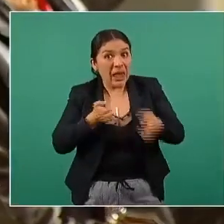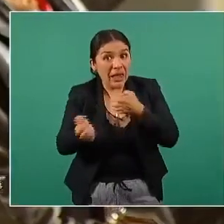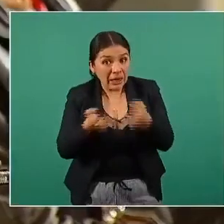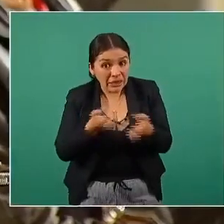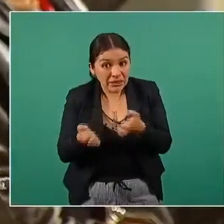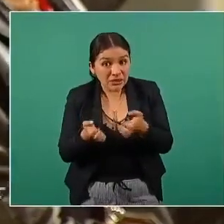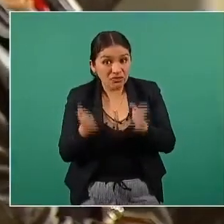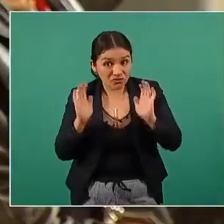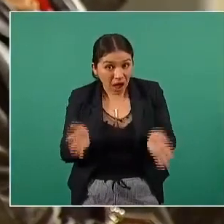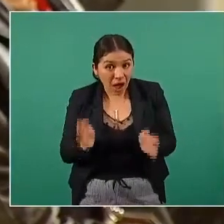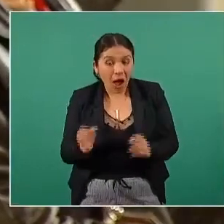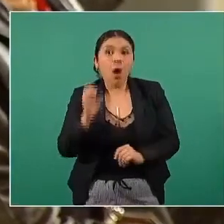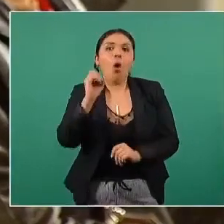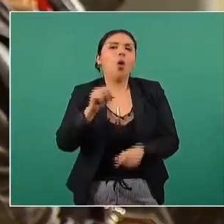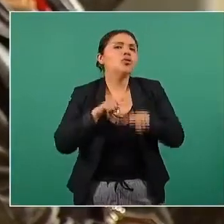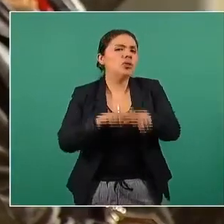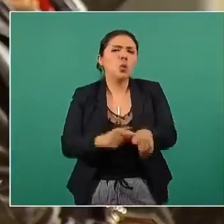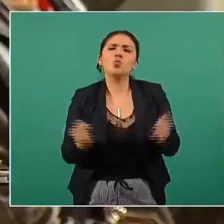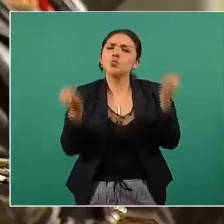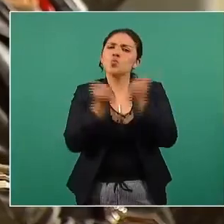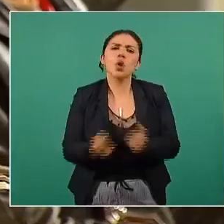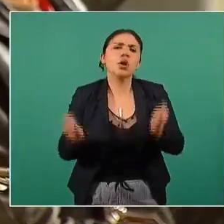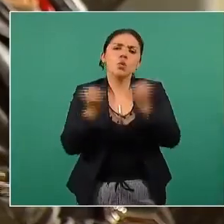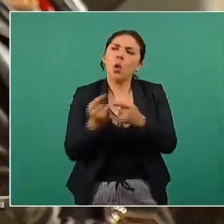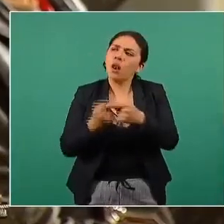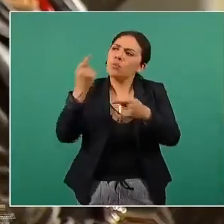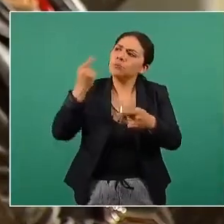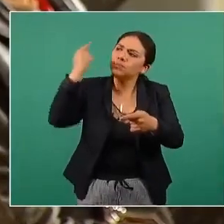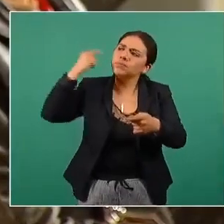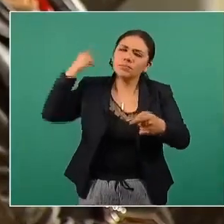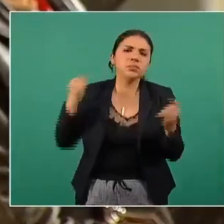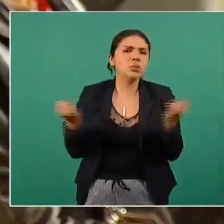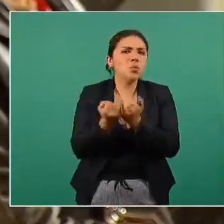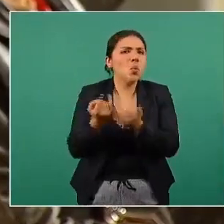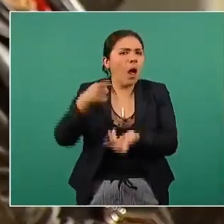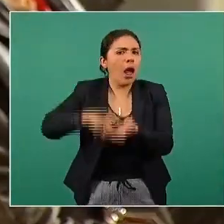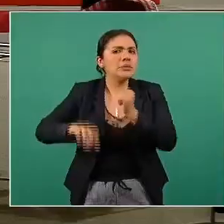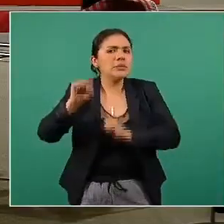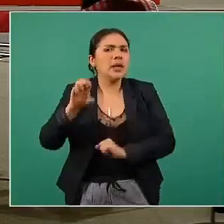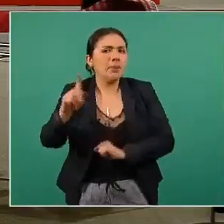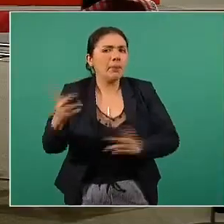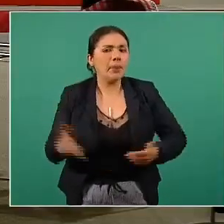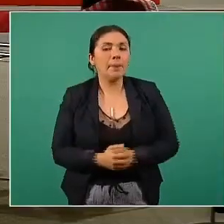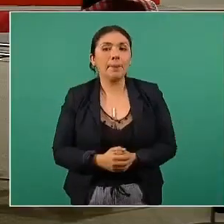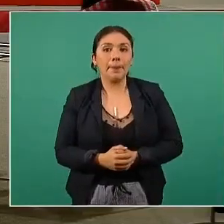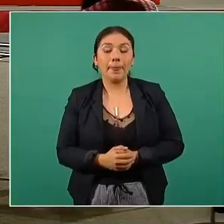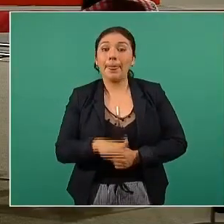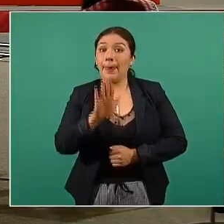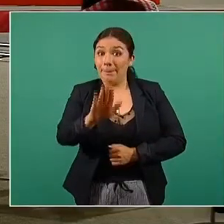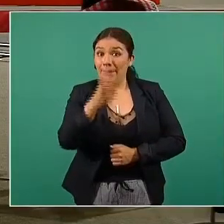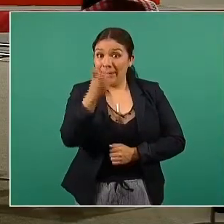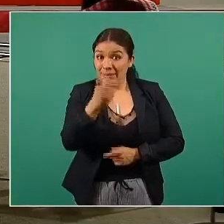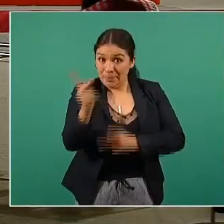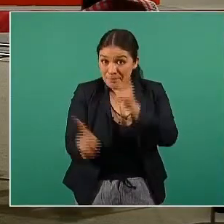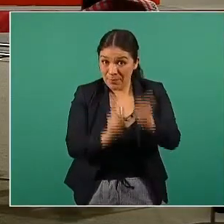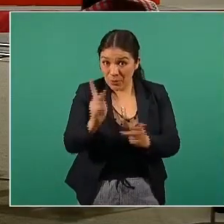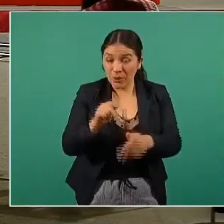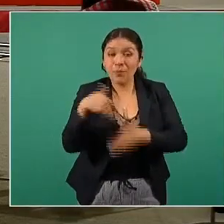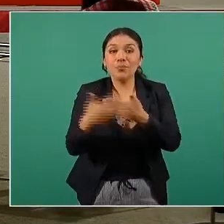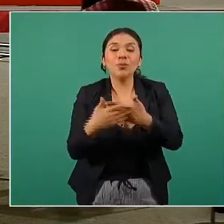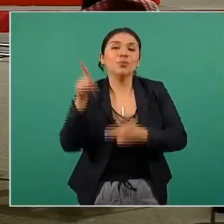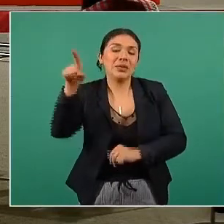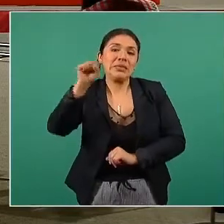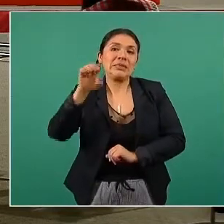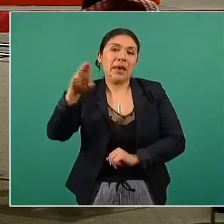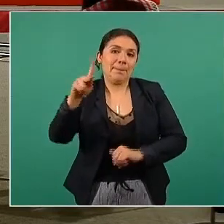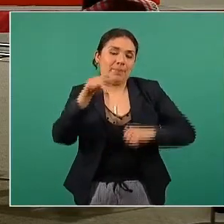o se va a continuar con el mismo programa que se viene manejando en la SEP vamos a dejar esa para que lo responda la Secretaría